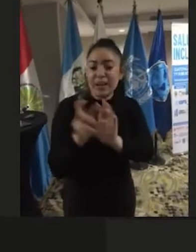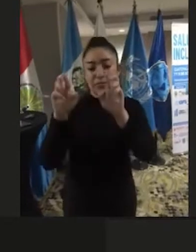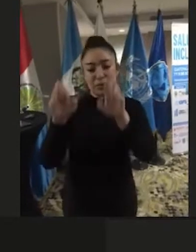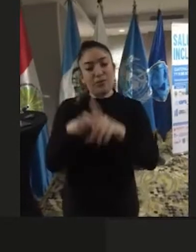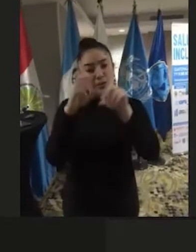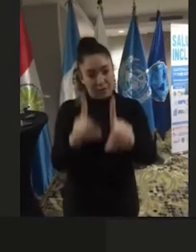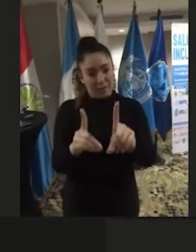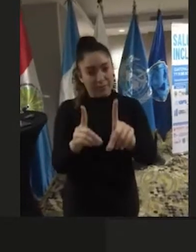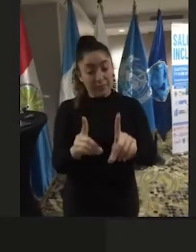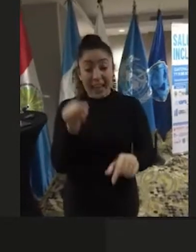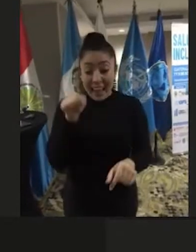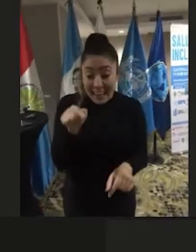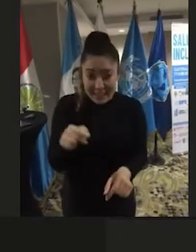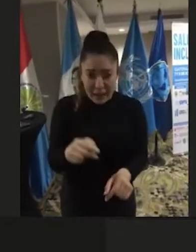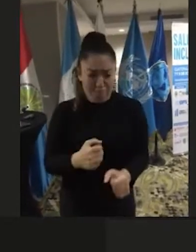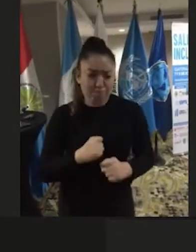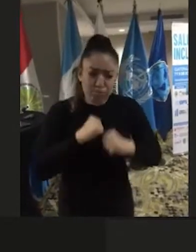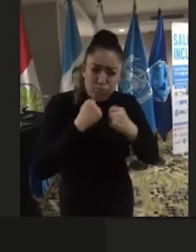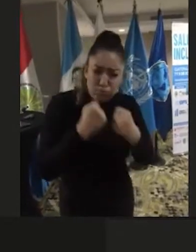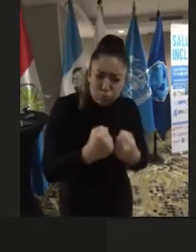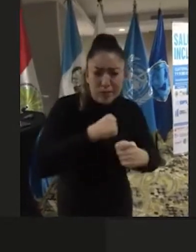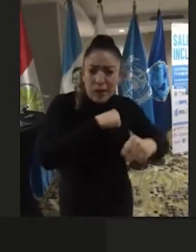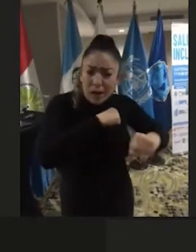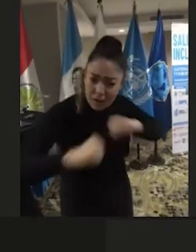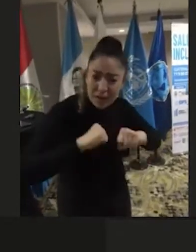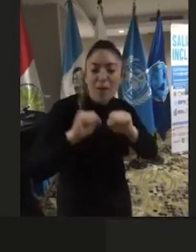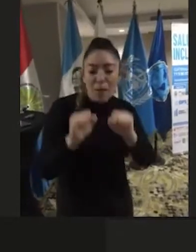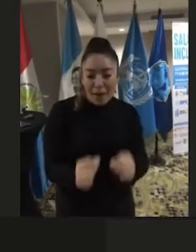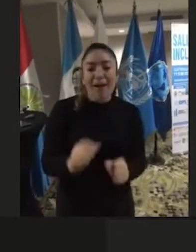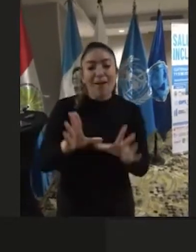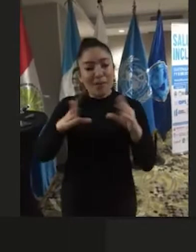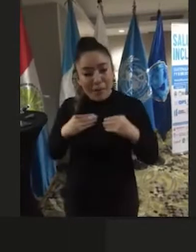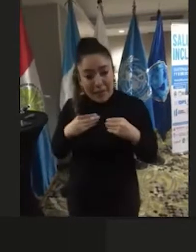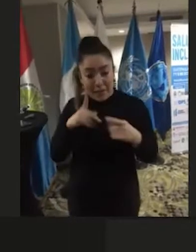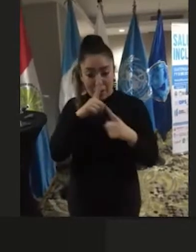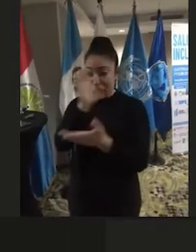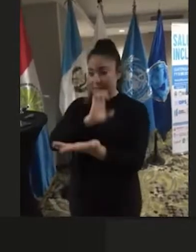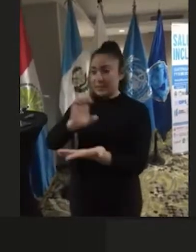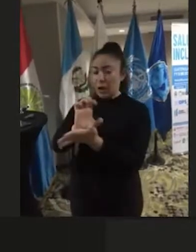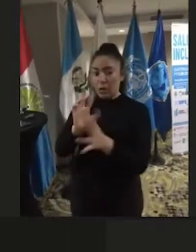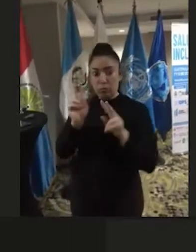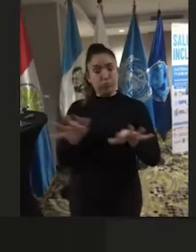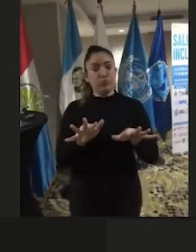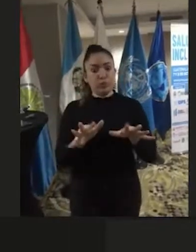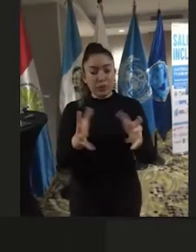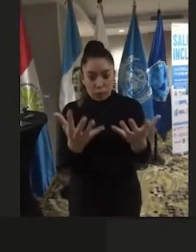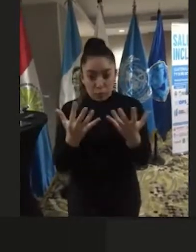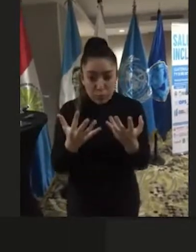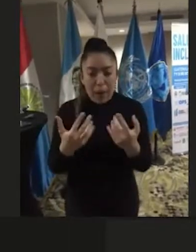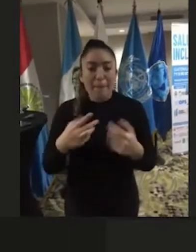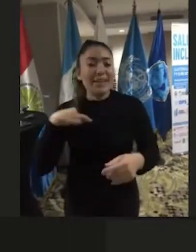discapacidad. Esa voz activa nos permite y permite al Estado, permite a los ministerios,